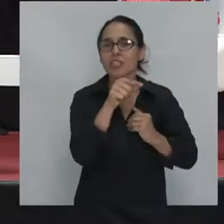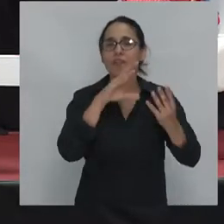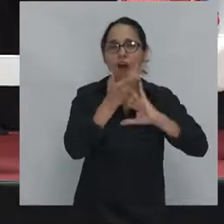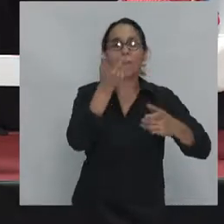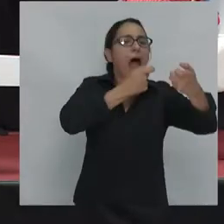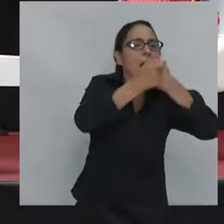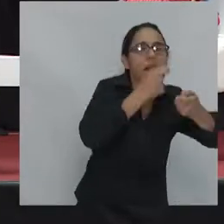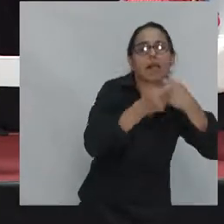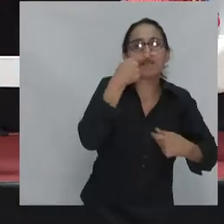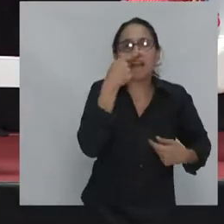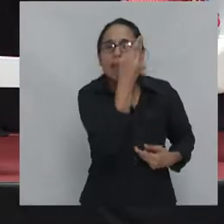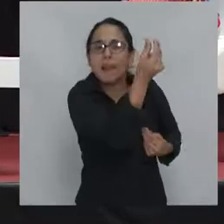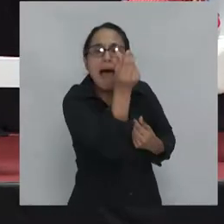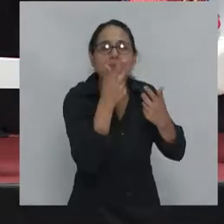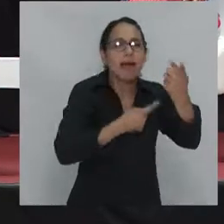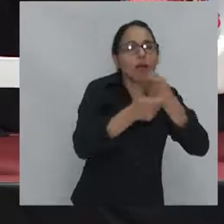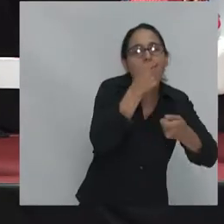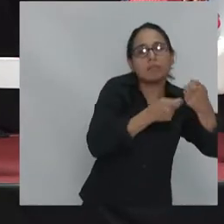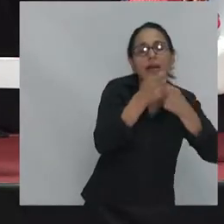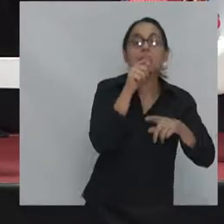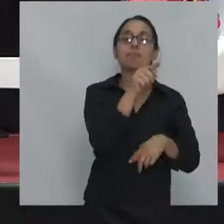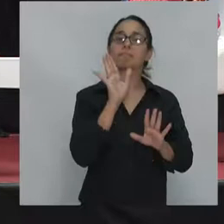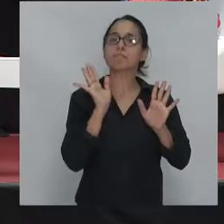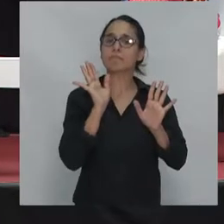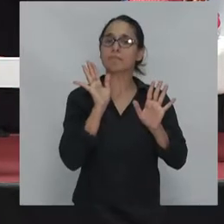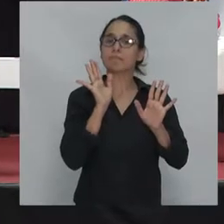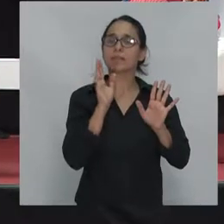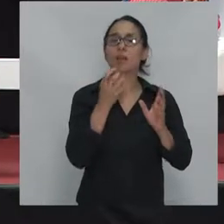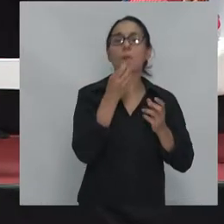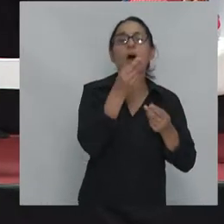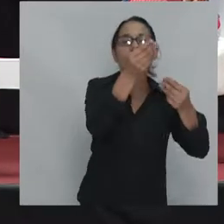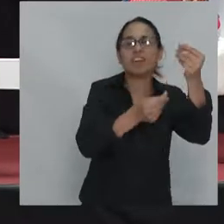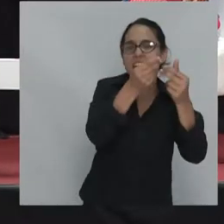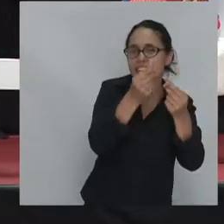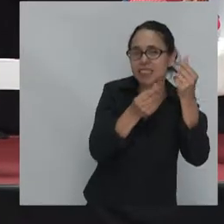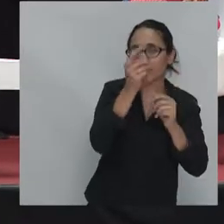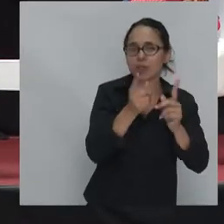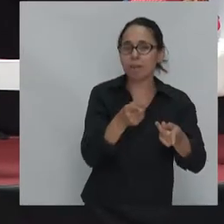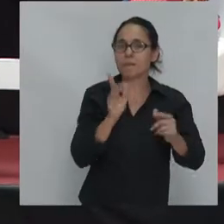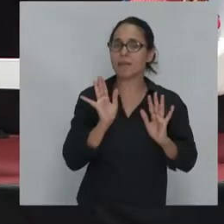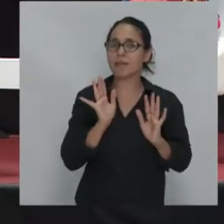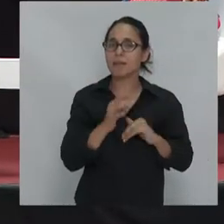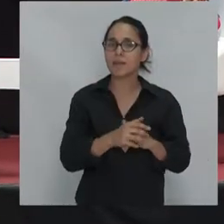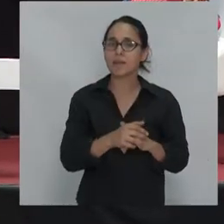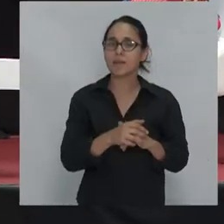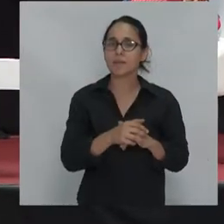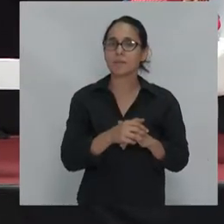consecuencias del capitalismo globalizado financiarizado, ¿no? Eso es lo que